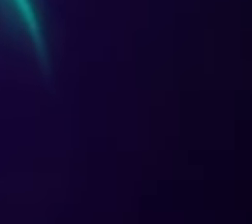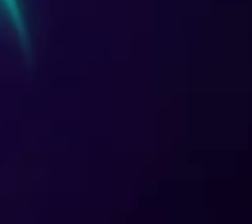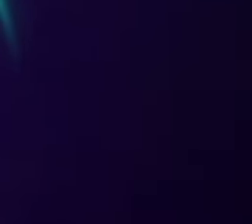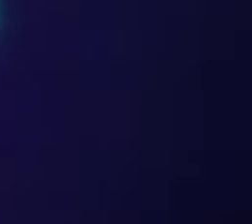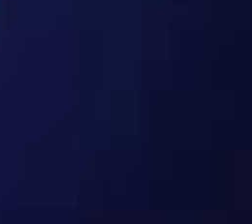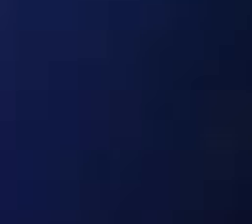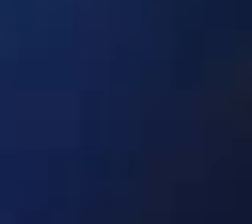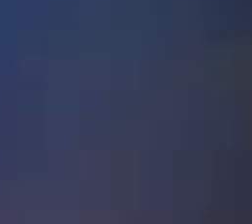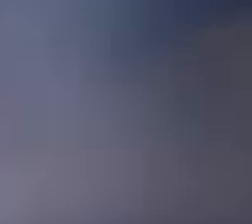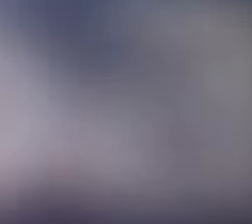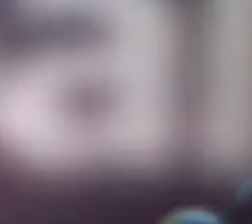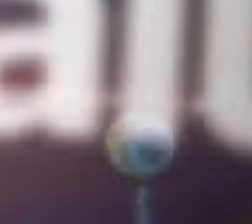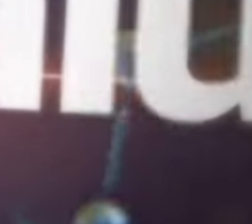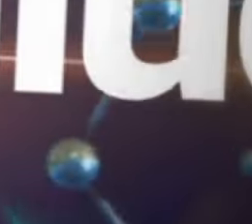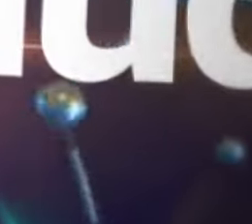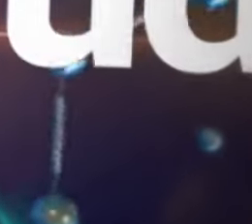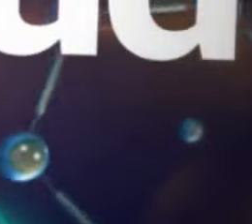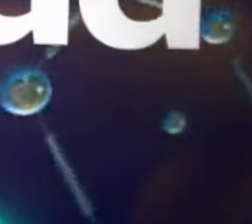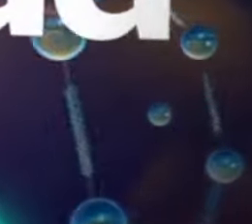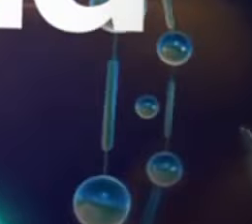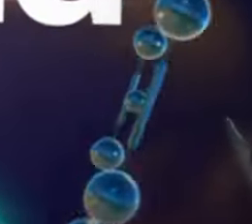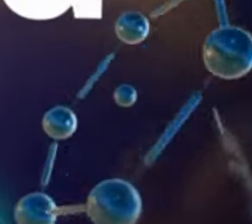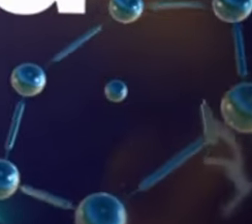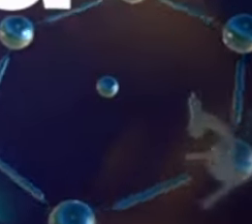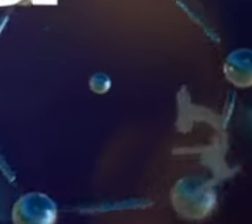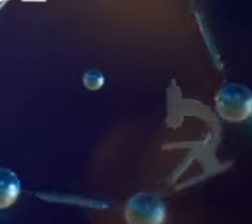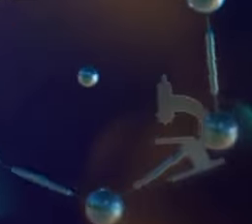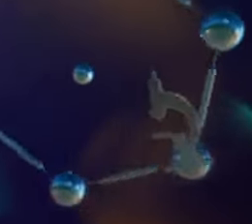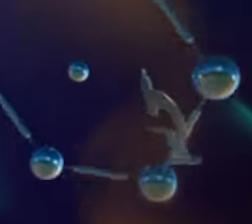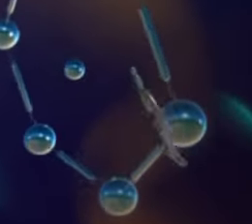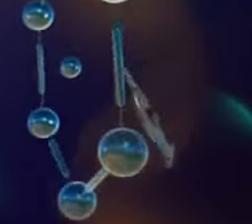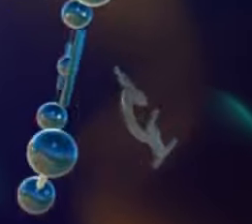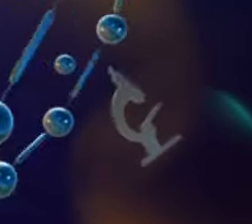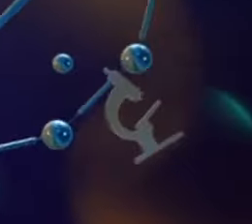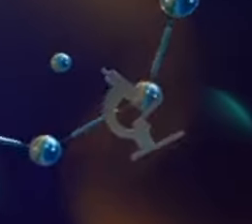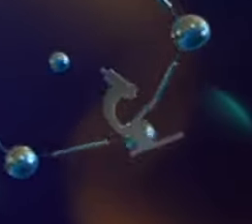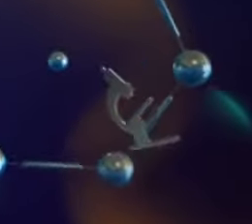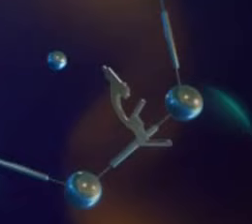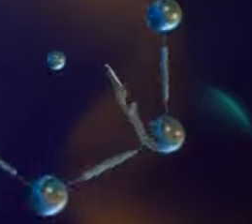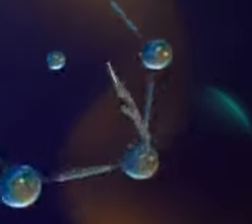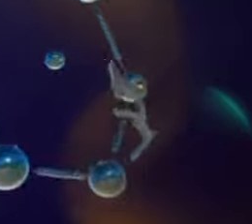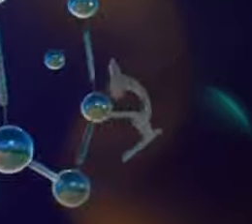Ya volvemos con El extraordinario Mundo de la salud